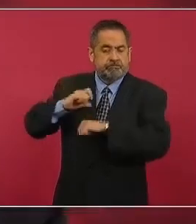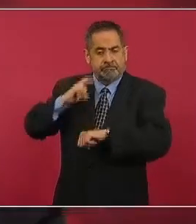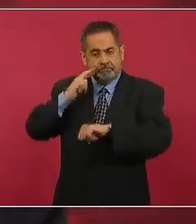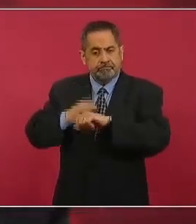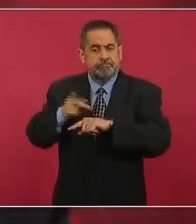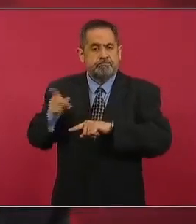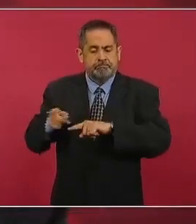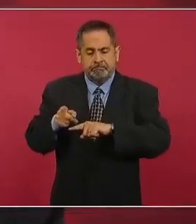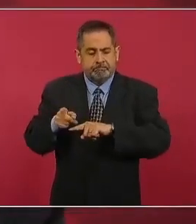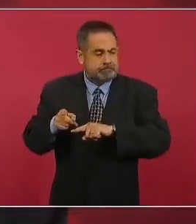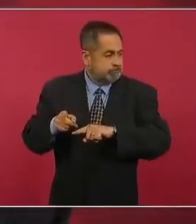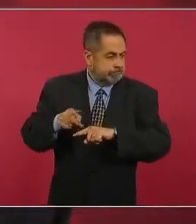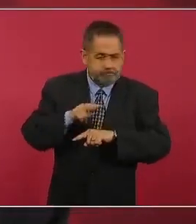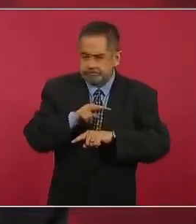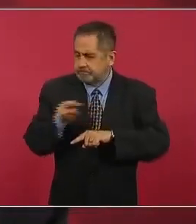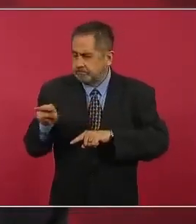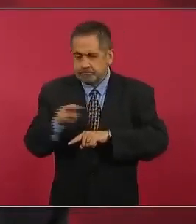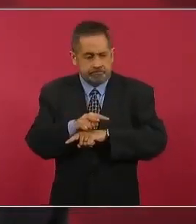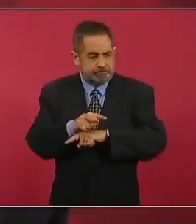donde se va a resolver